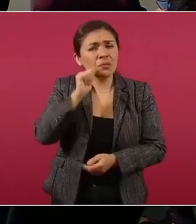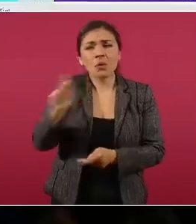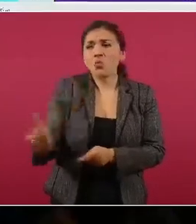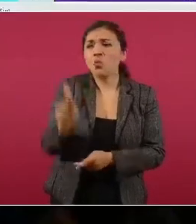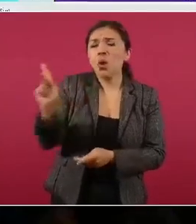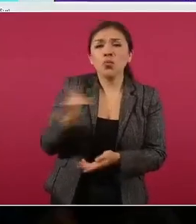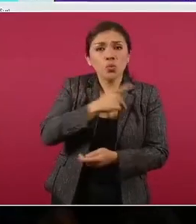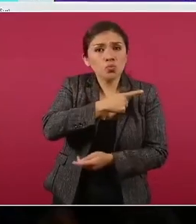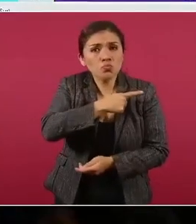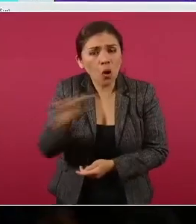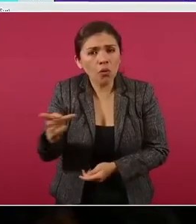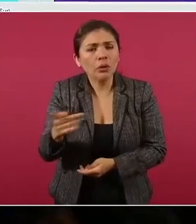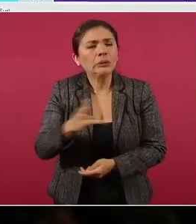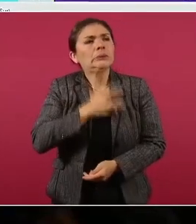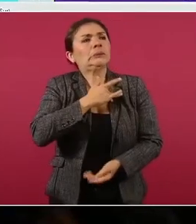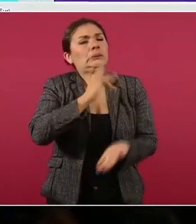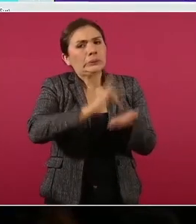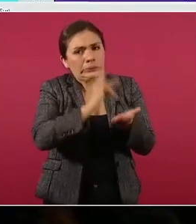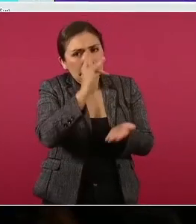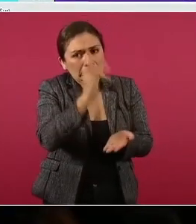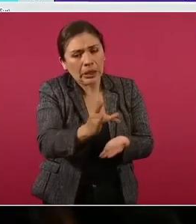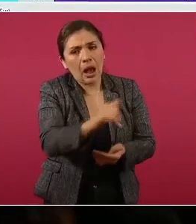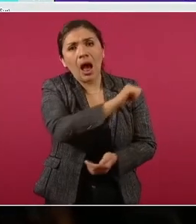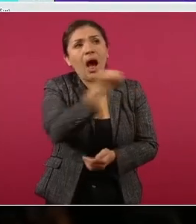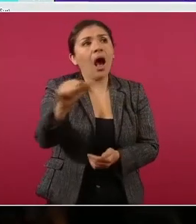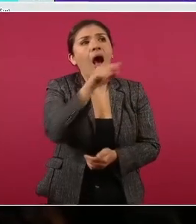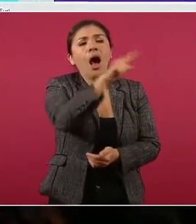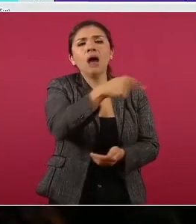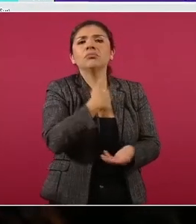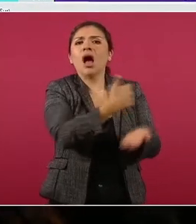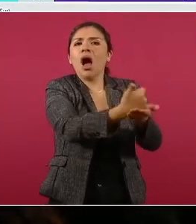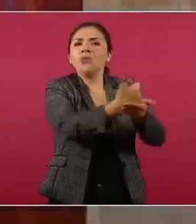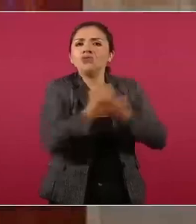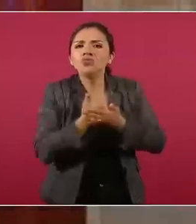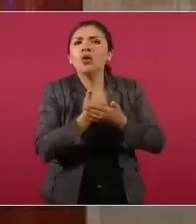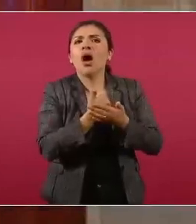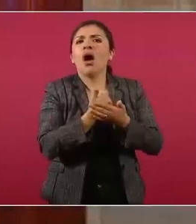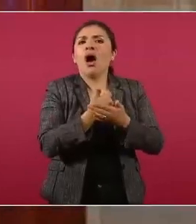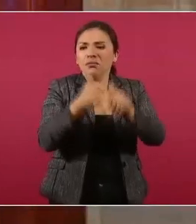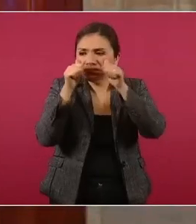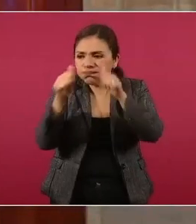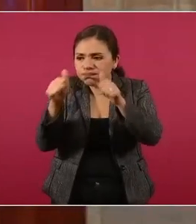agradecido con los que le dan la mano,